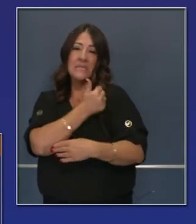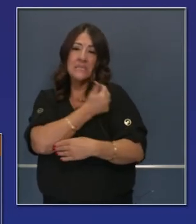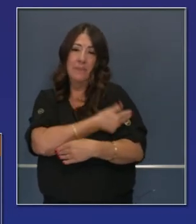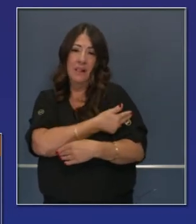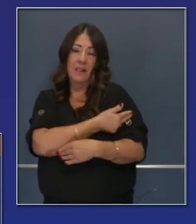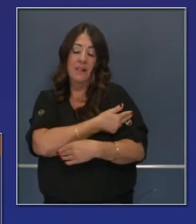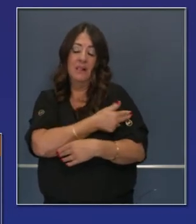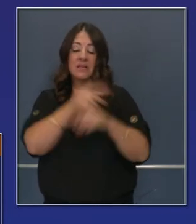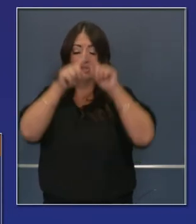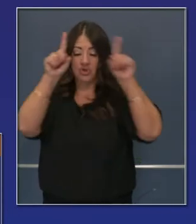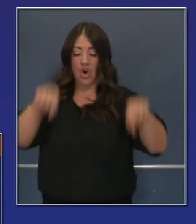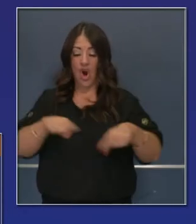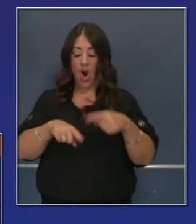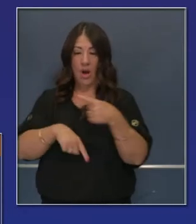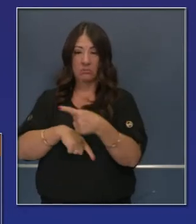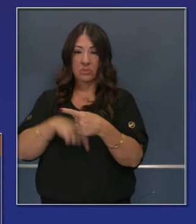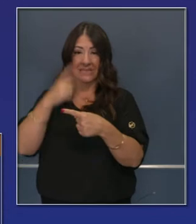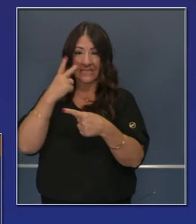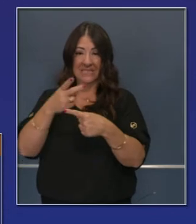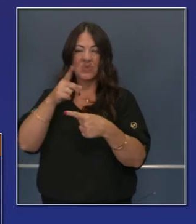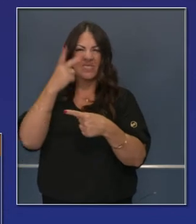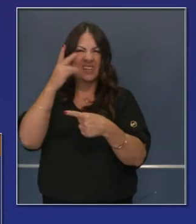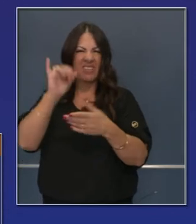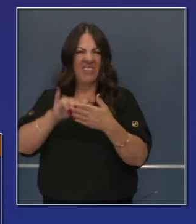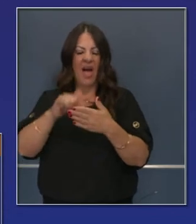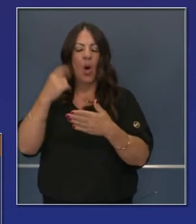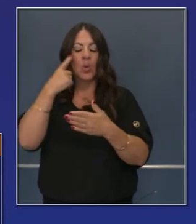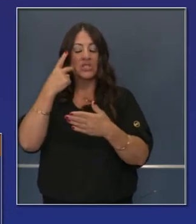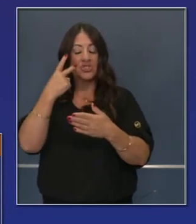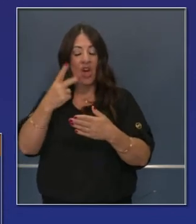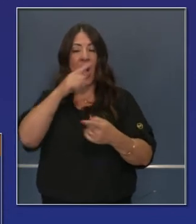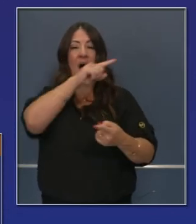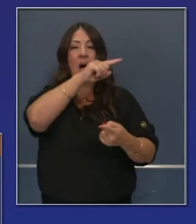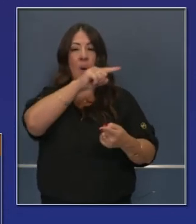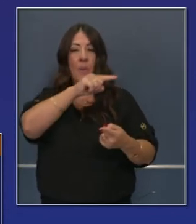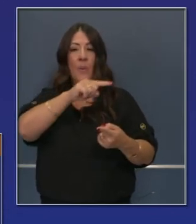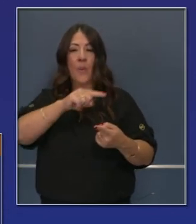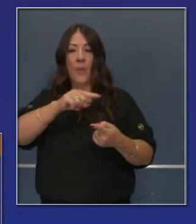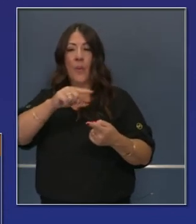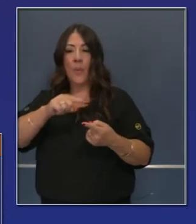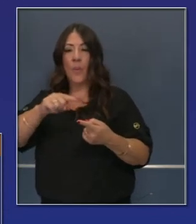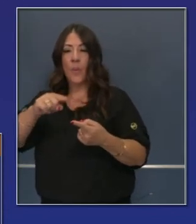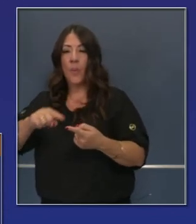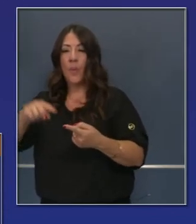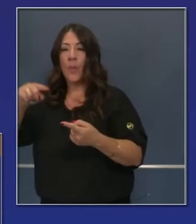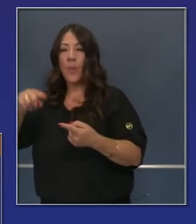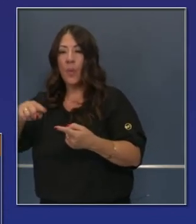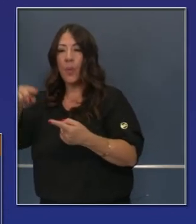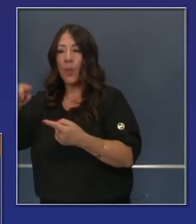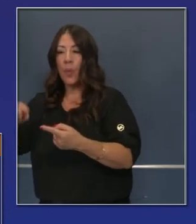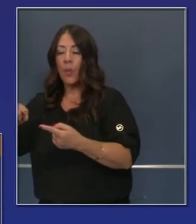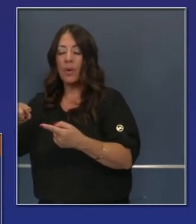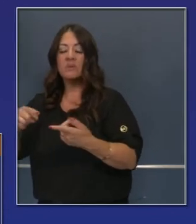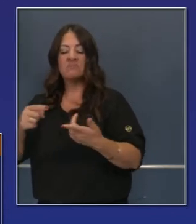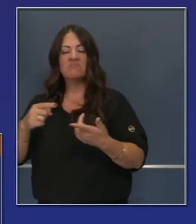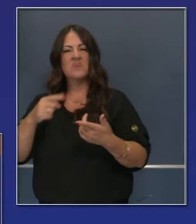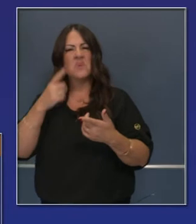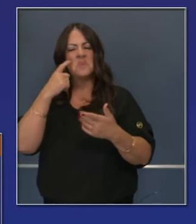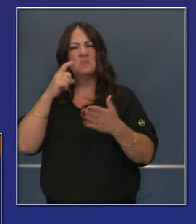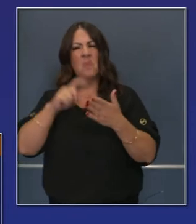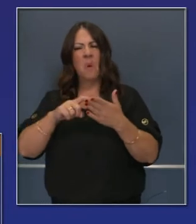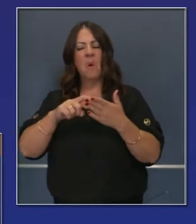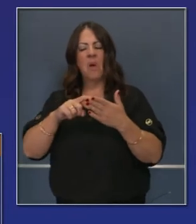hospitalizaciones estarán familiarizados con ellos. Hemos visto reducciones a través de 14 días, muy